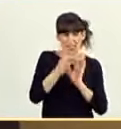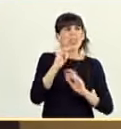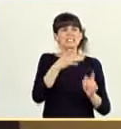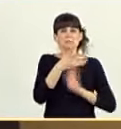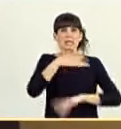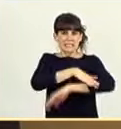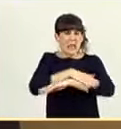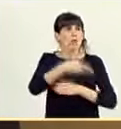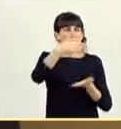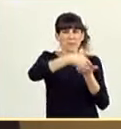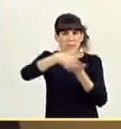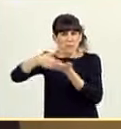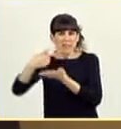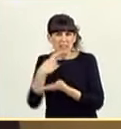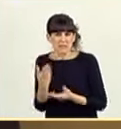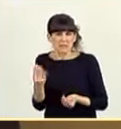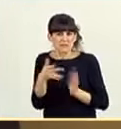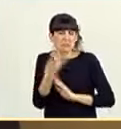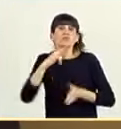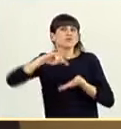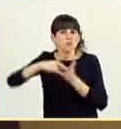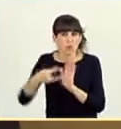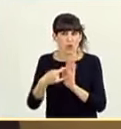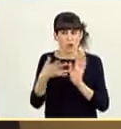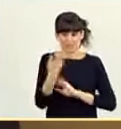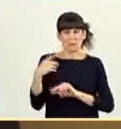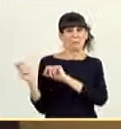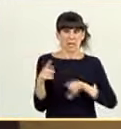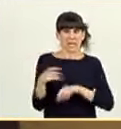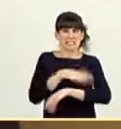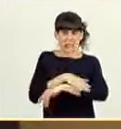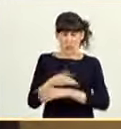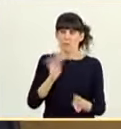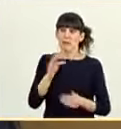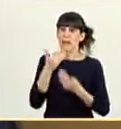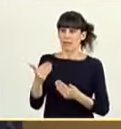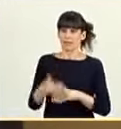pidiendo esta solución para estos migrantes del Estado. Gracias.